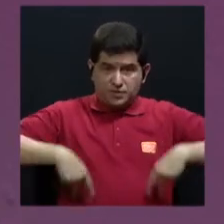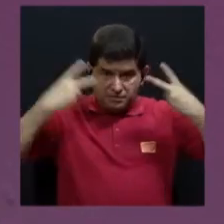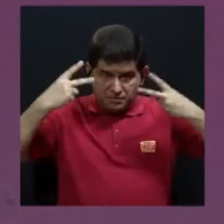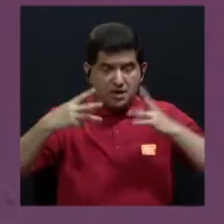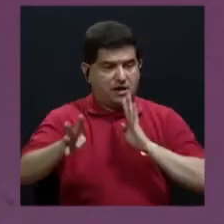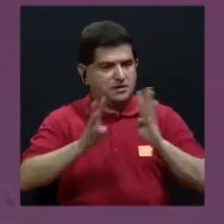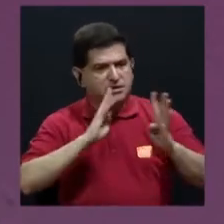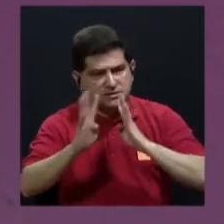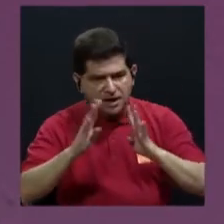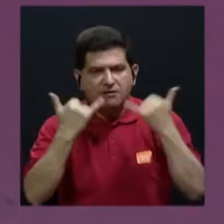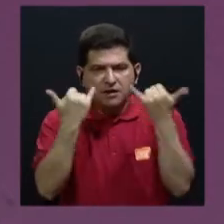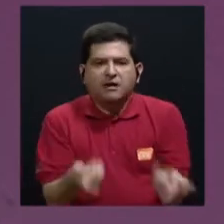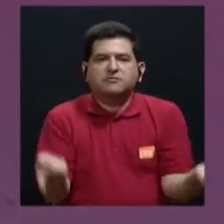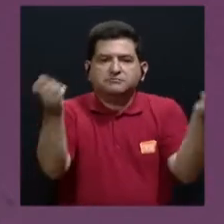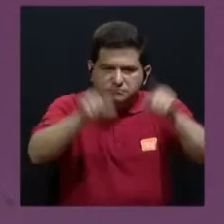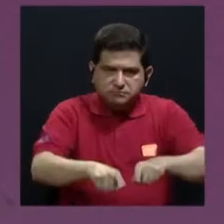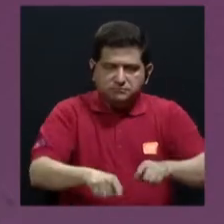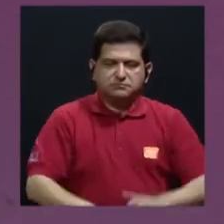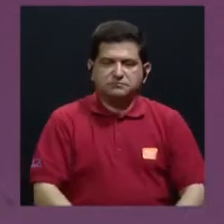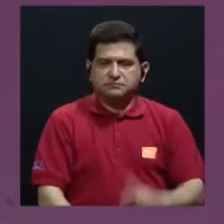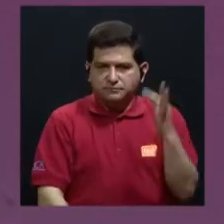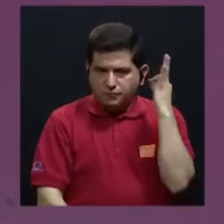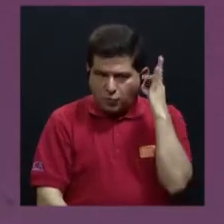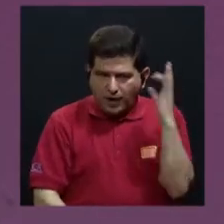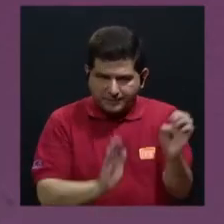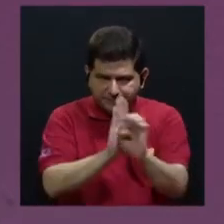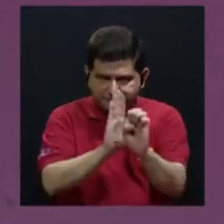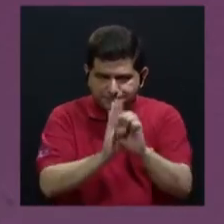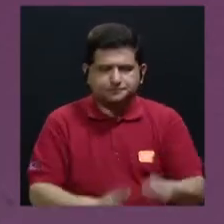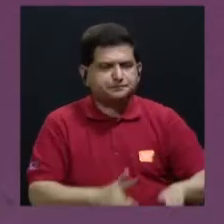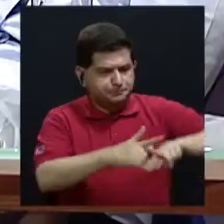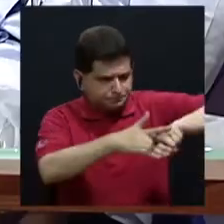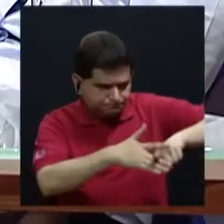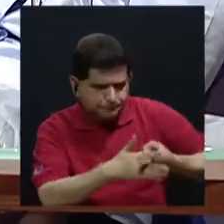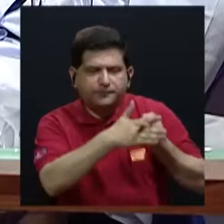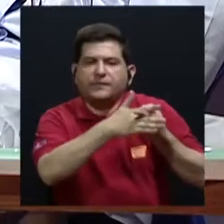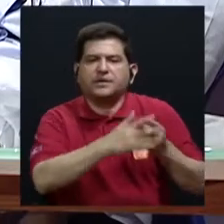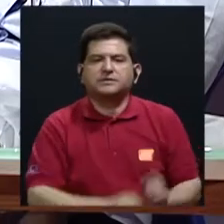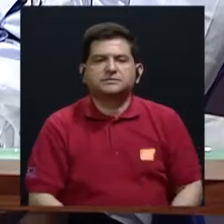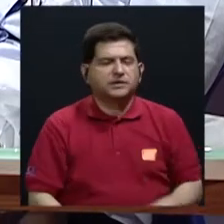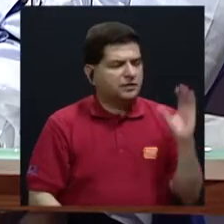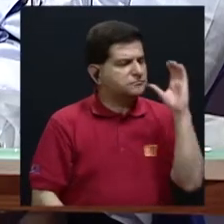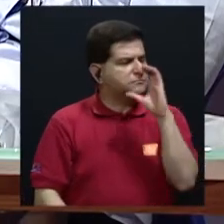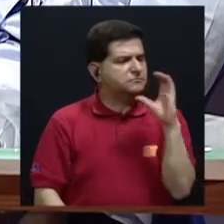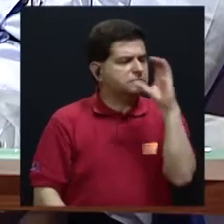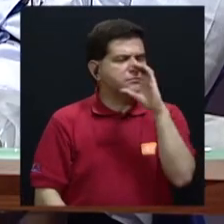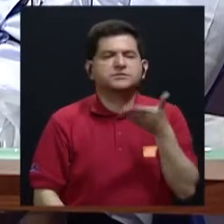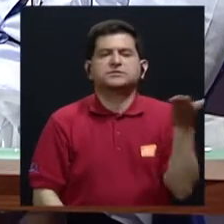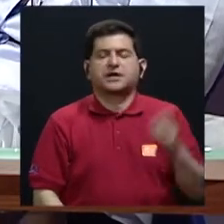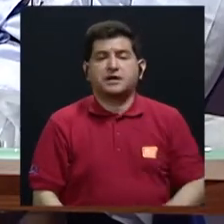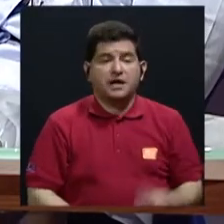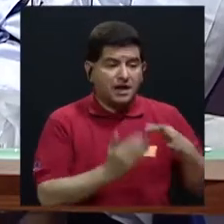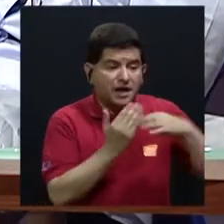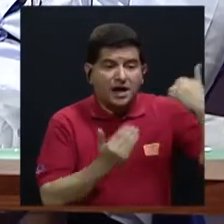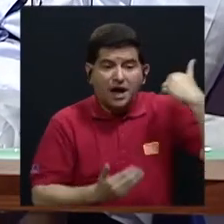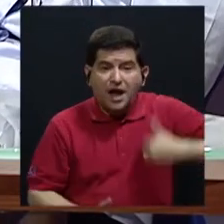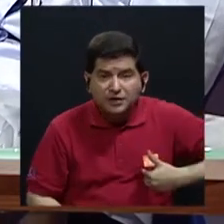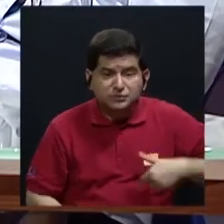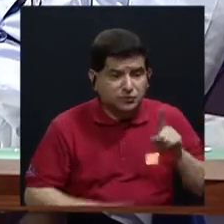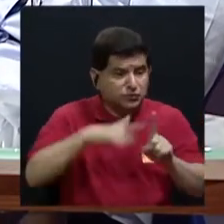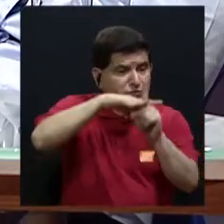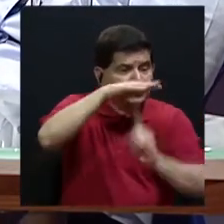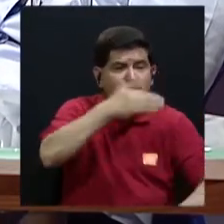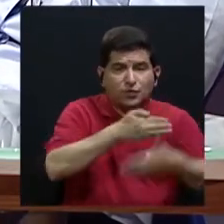pueden hablar de los hechos. Las mujeres, por ejemplo, inician con la búsqueda de sus esposos desaparecidos,